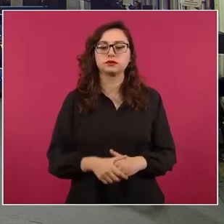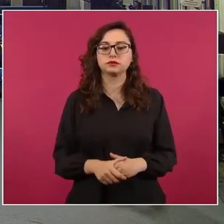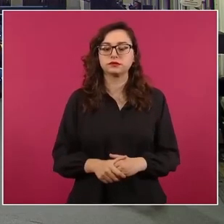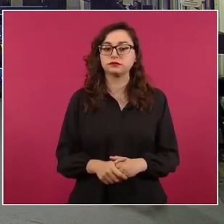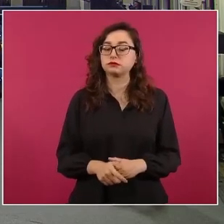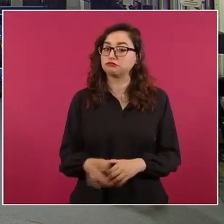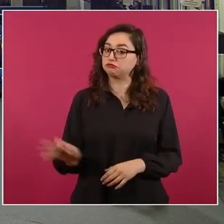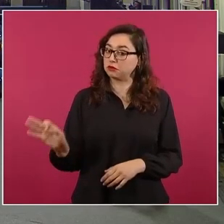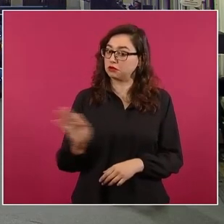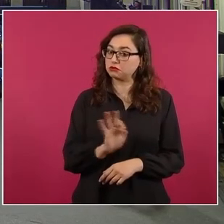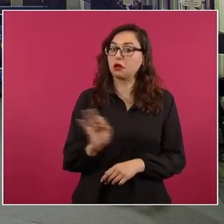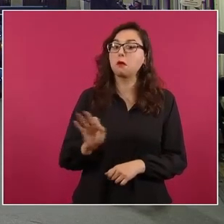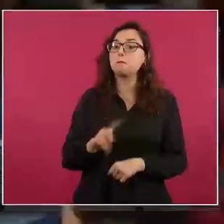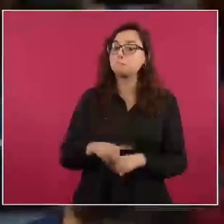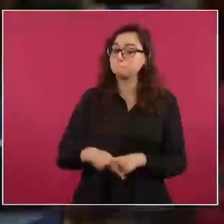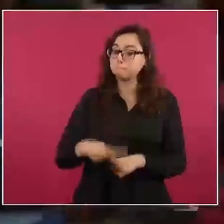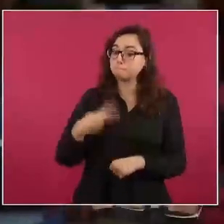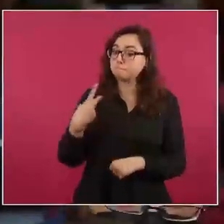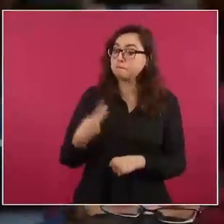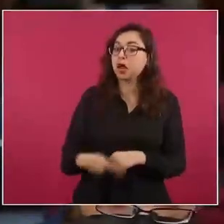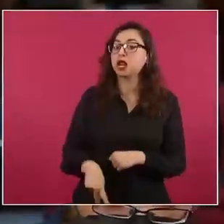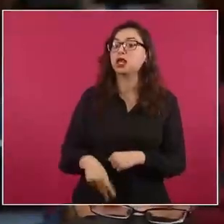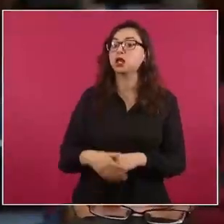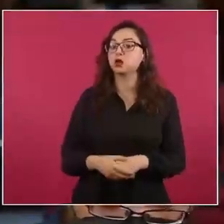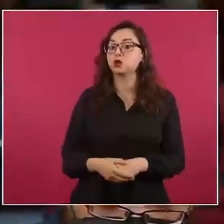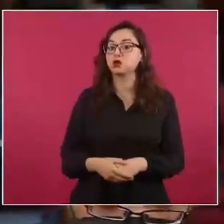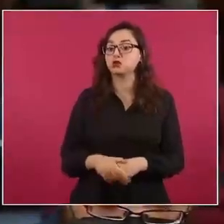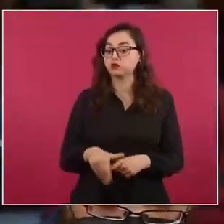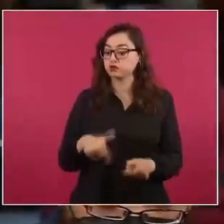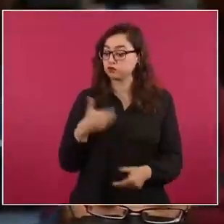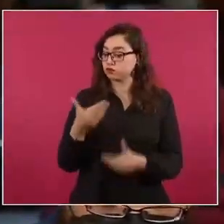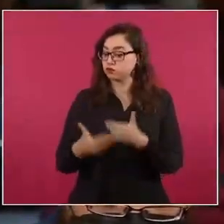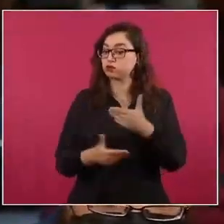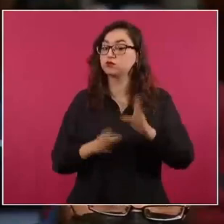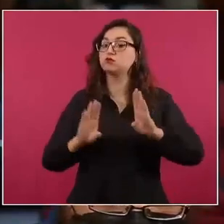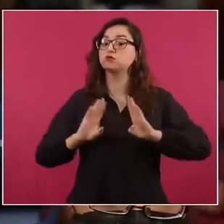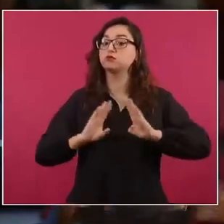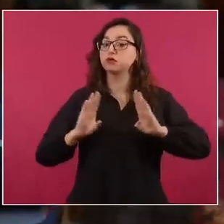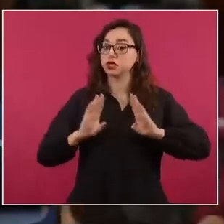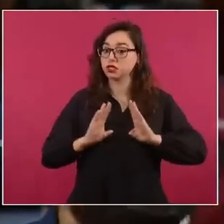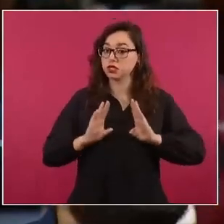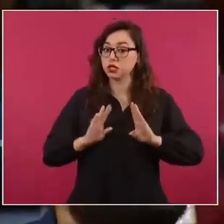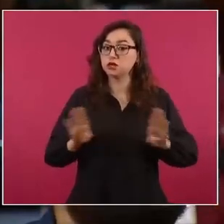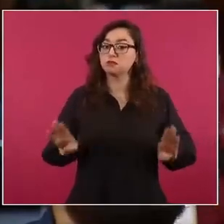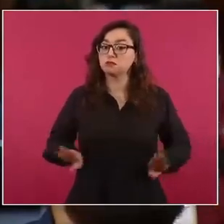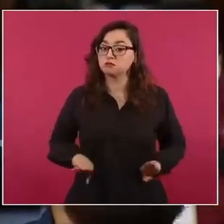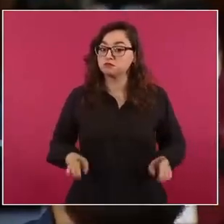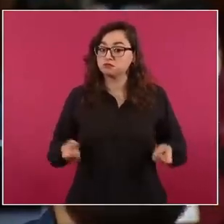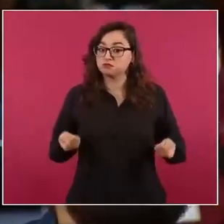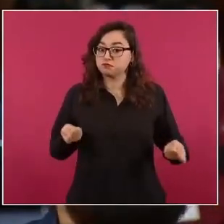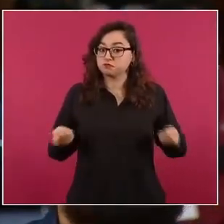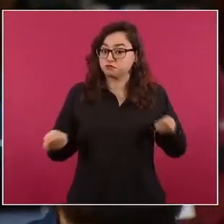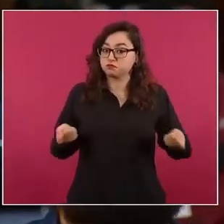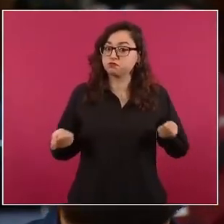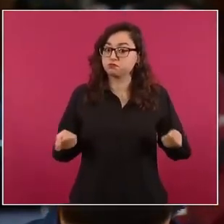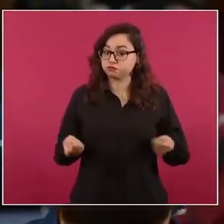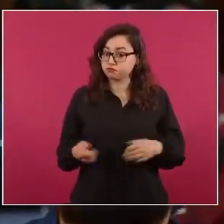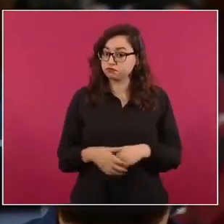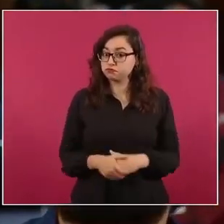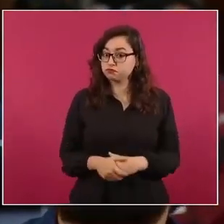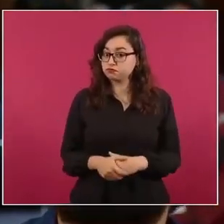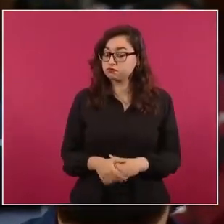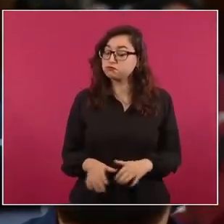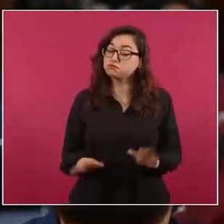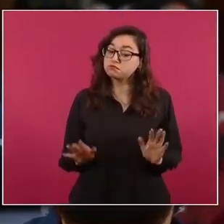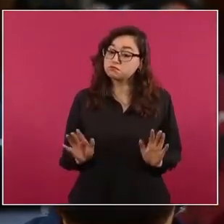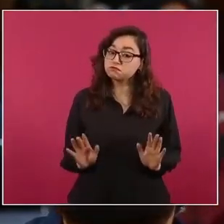un riesgo de que haya un creciente poder militar dentro de la administración que encabeza usted, un civil, y por qué